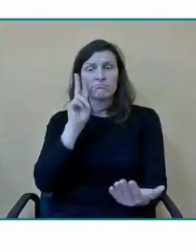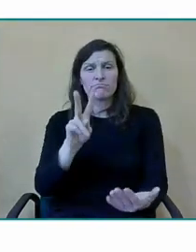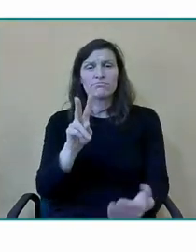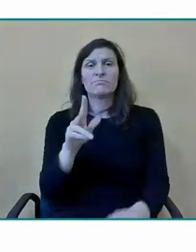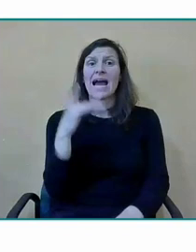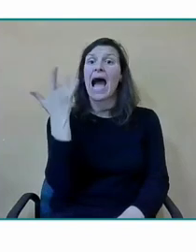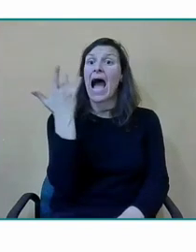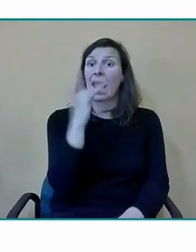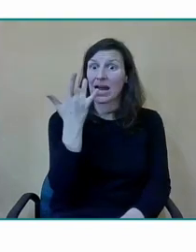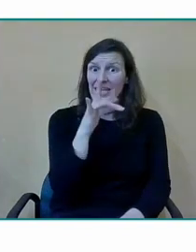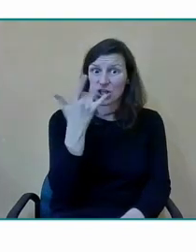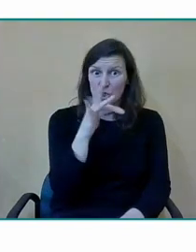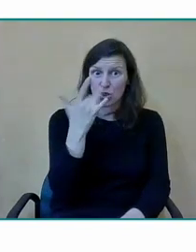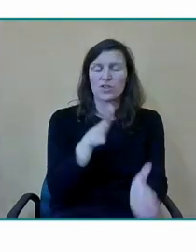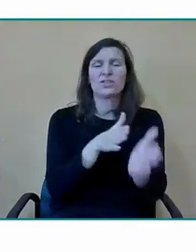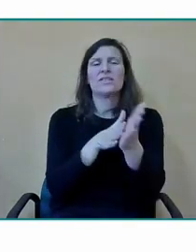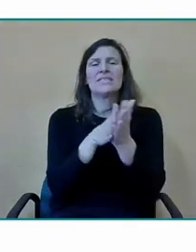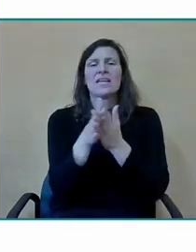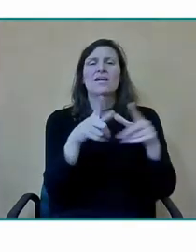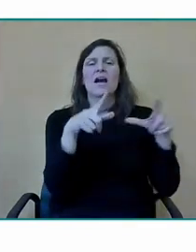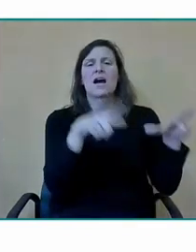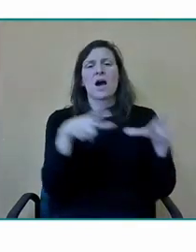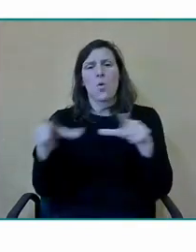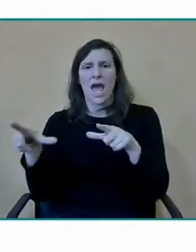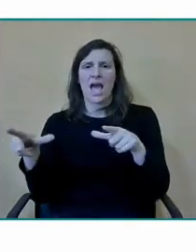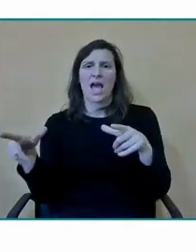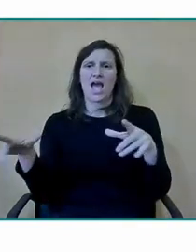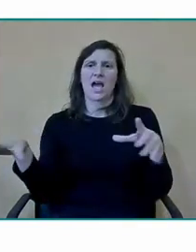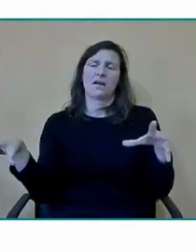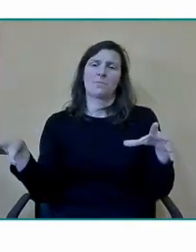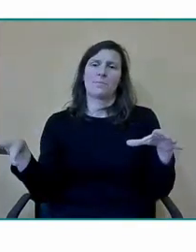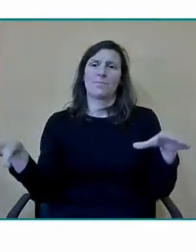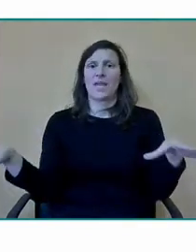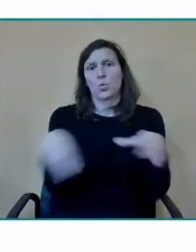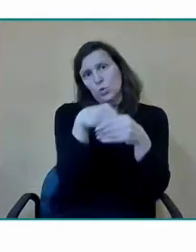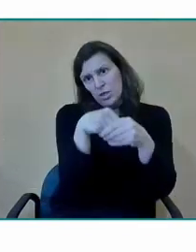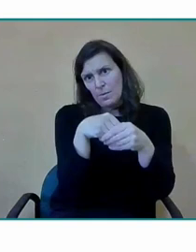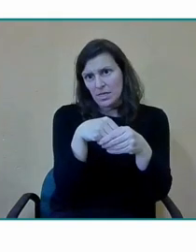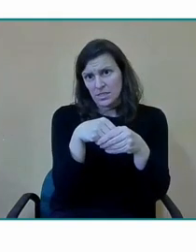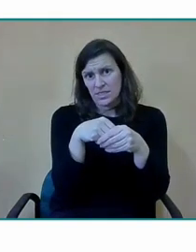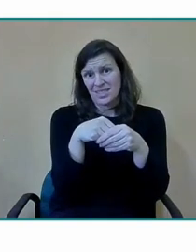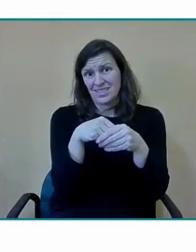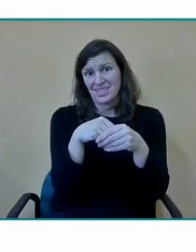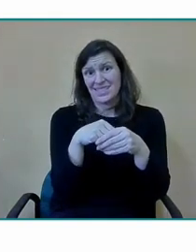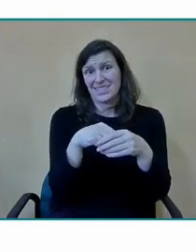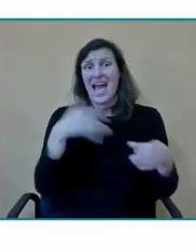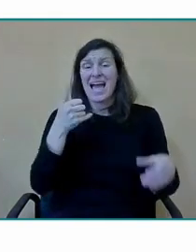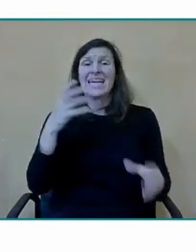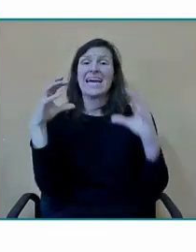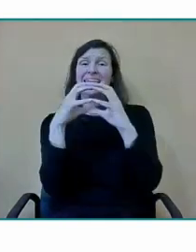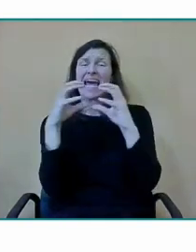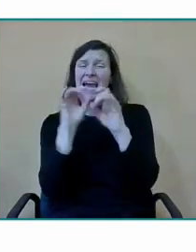verlo pues tenemos actualmente solo cuatro aulas en las que no hay alumnado